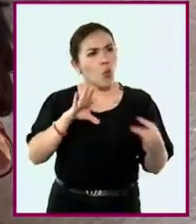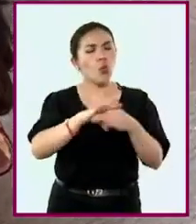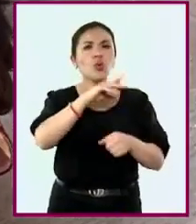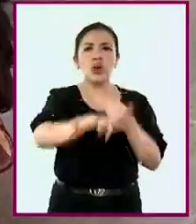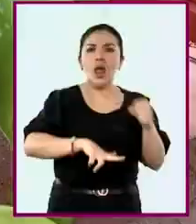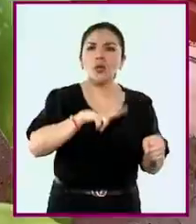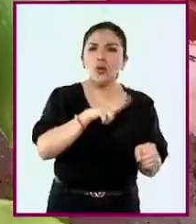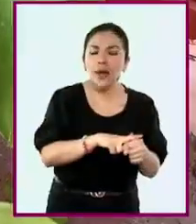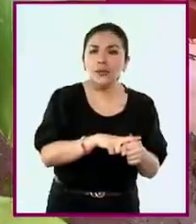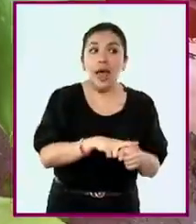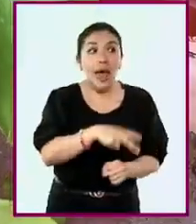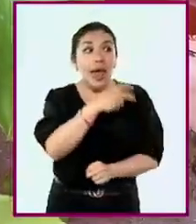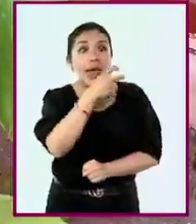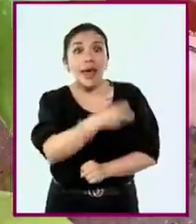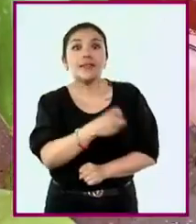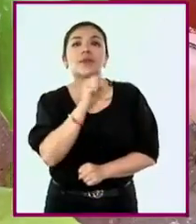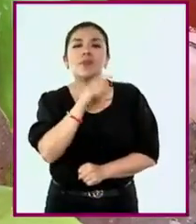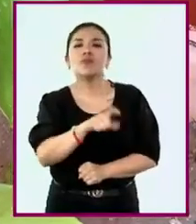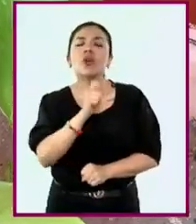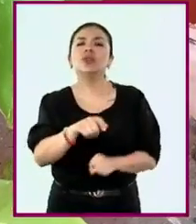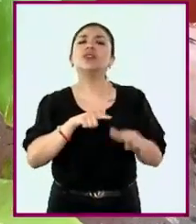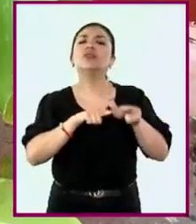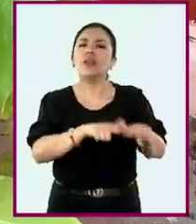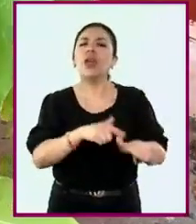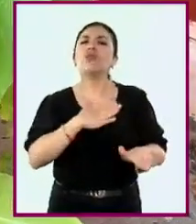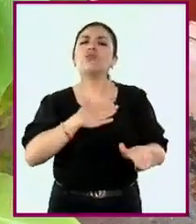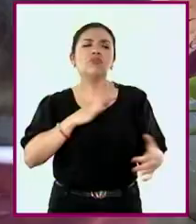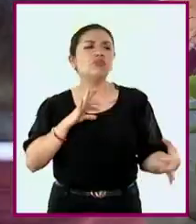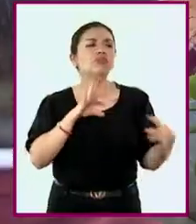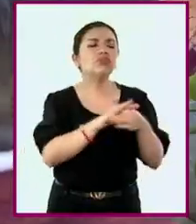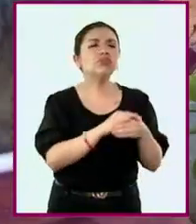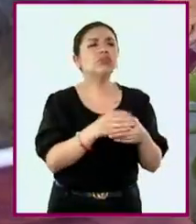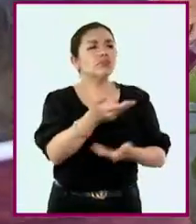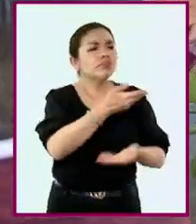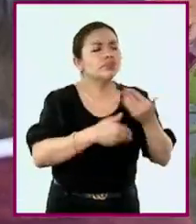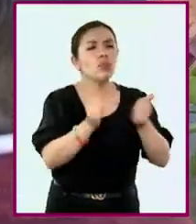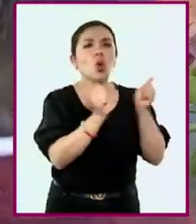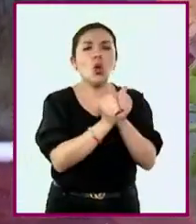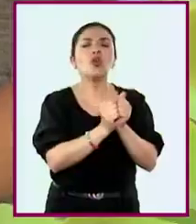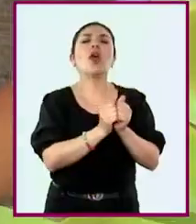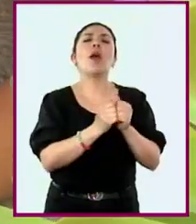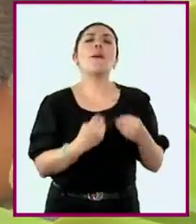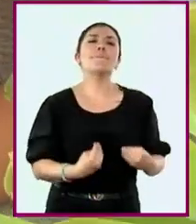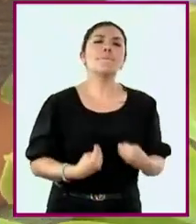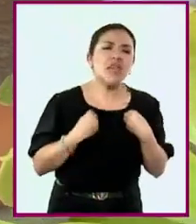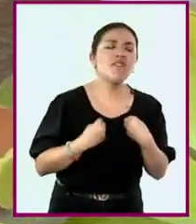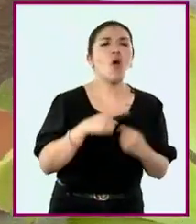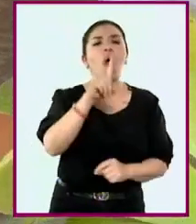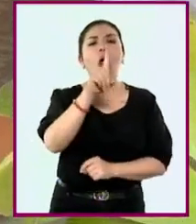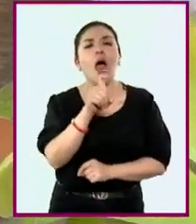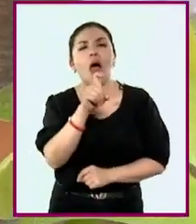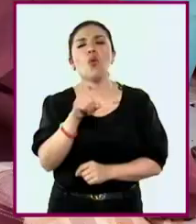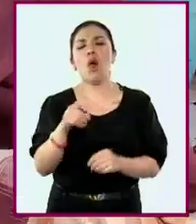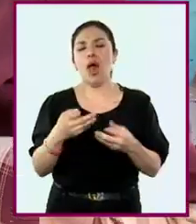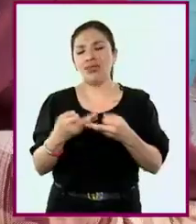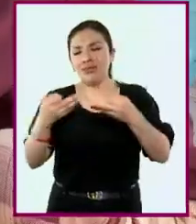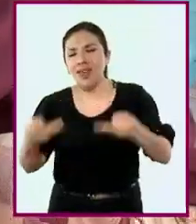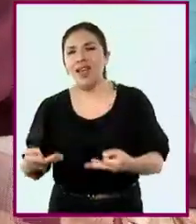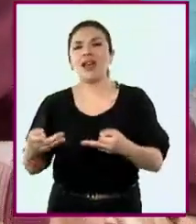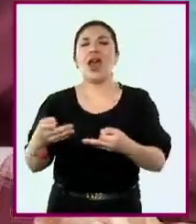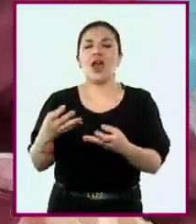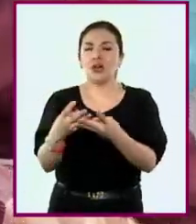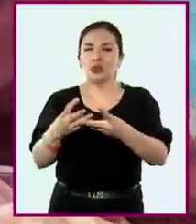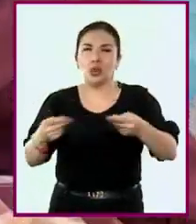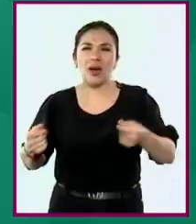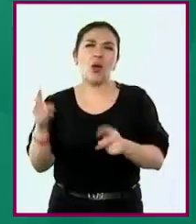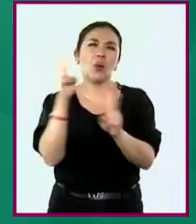naturaleza y que esta es una continua interacción entre seres vivos, agua, aire y suelo, entre